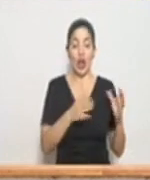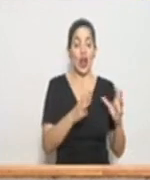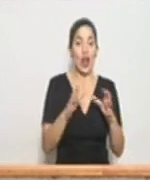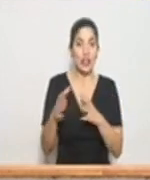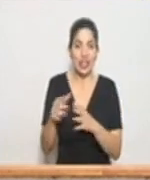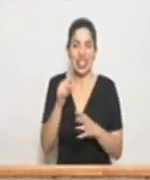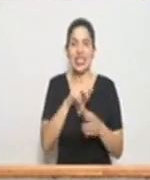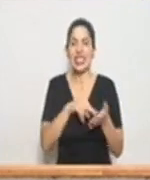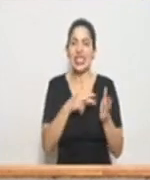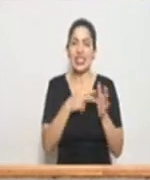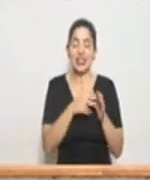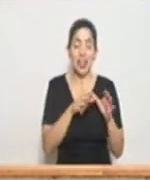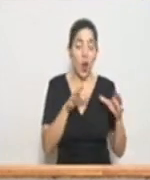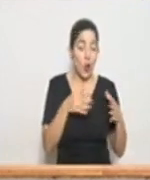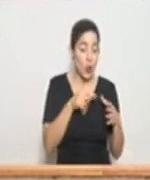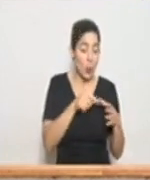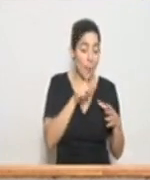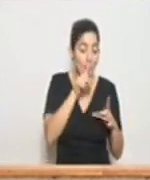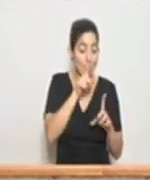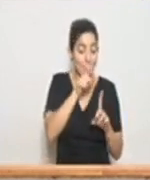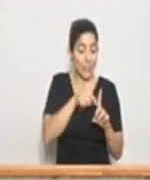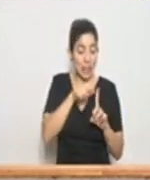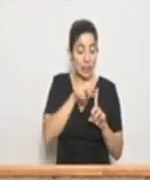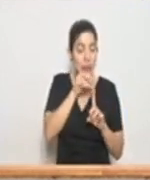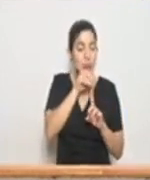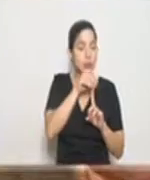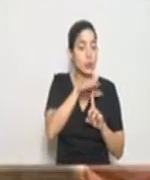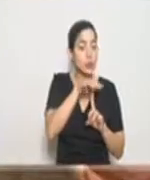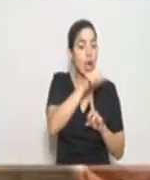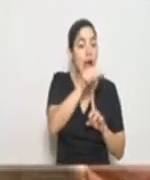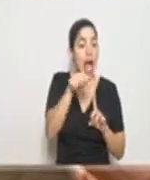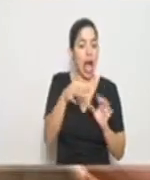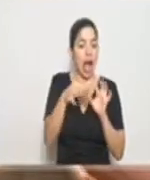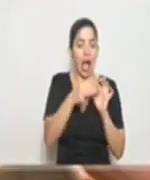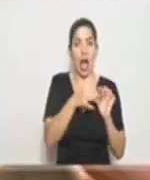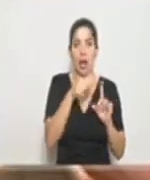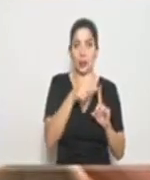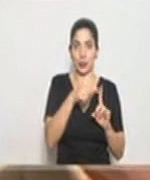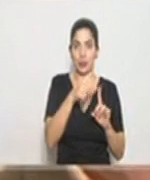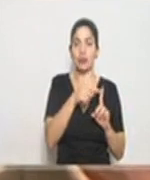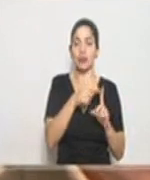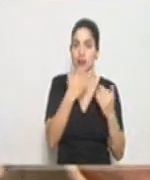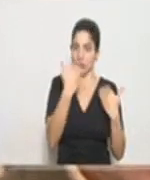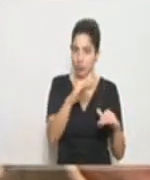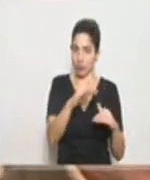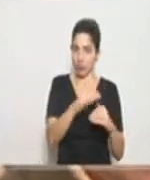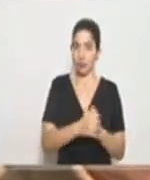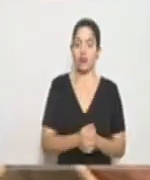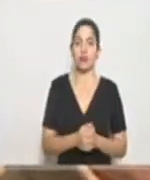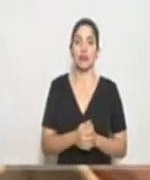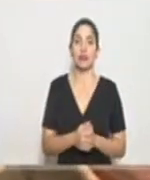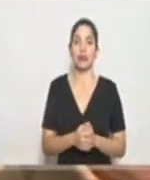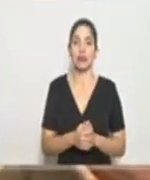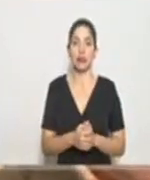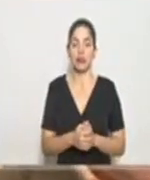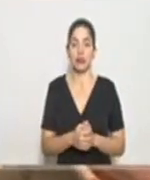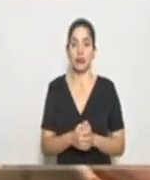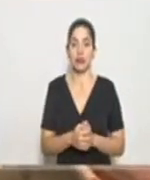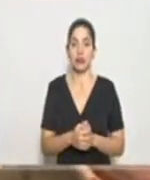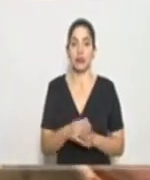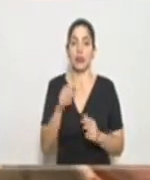los conglomerados de casos que se relacionan uno con otro donde ha habido una transmisión muy limitada en un grupo pues